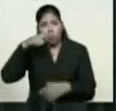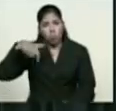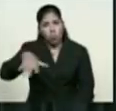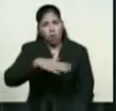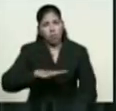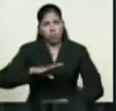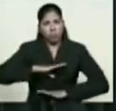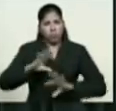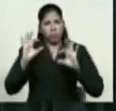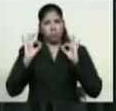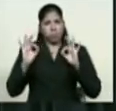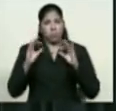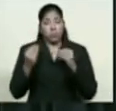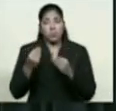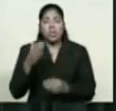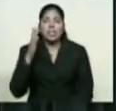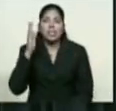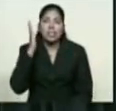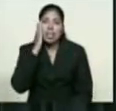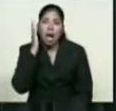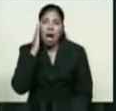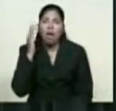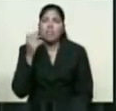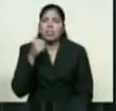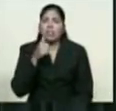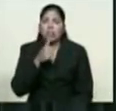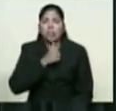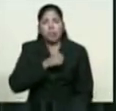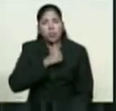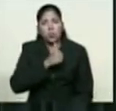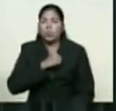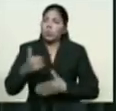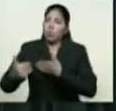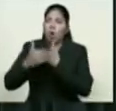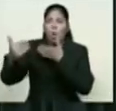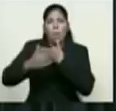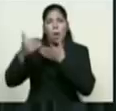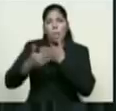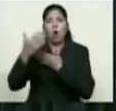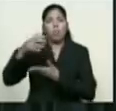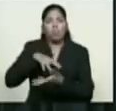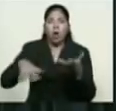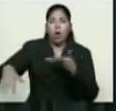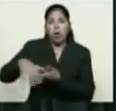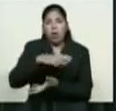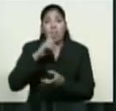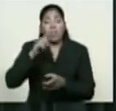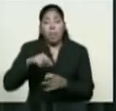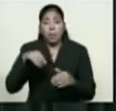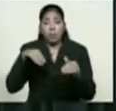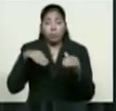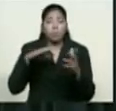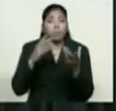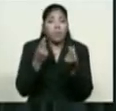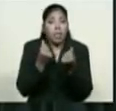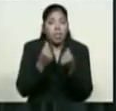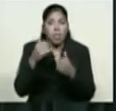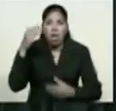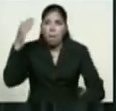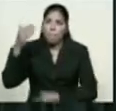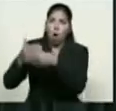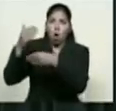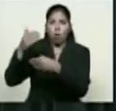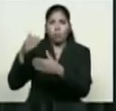digno que ha sabido resistir a los embates de la guerra económica, la persecución financiera, el bloqueo